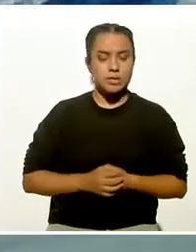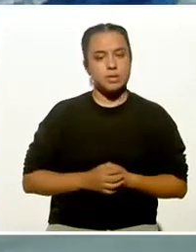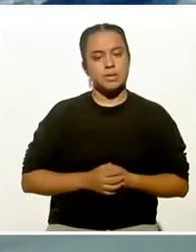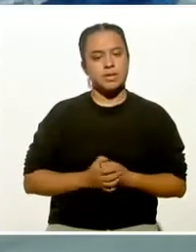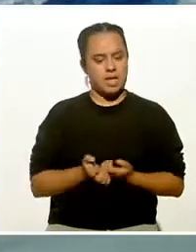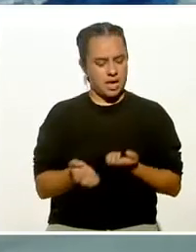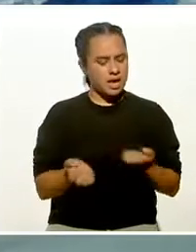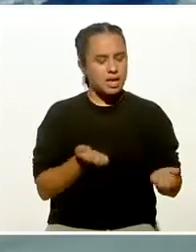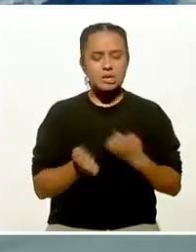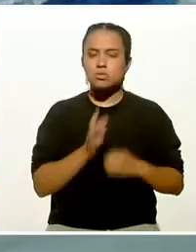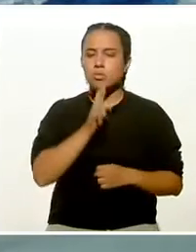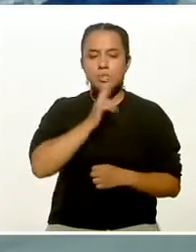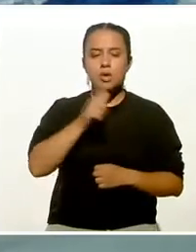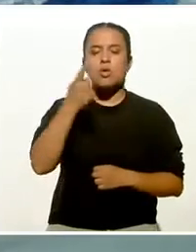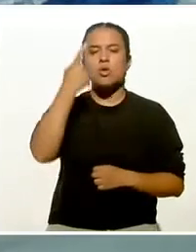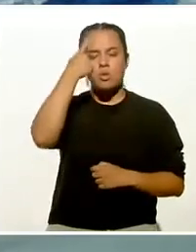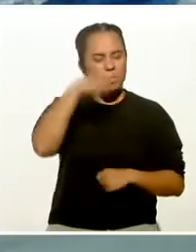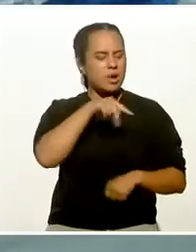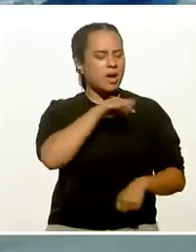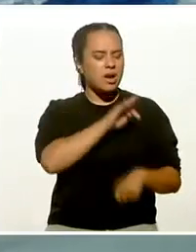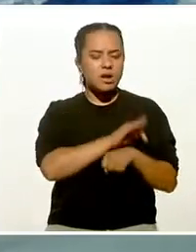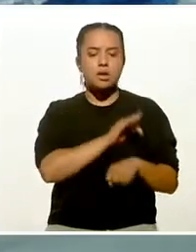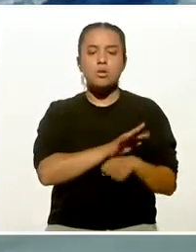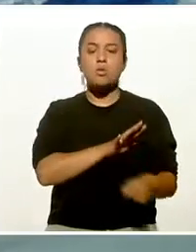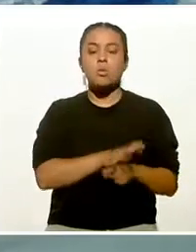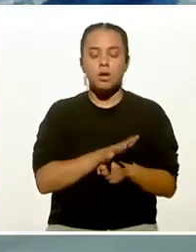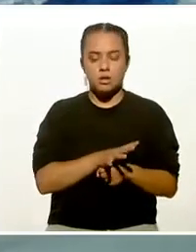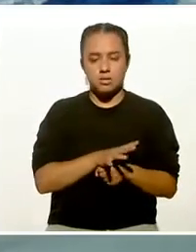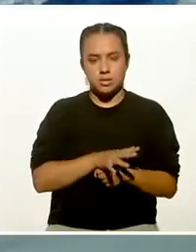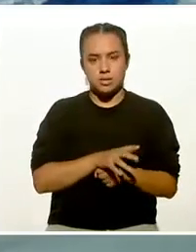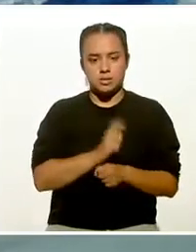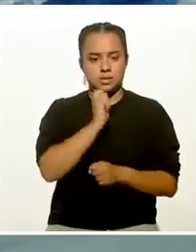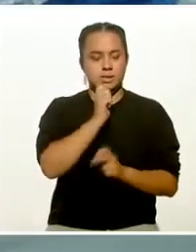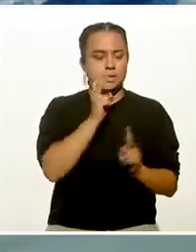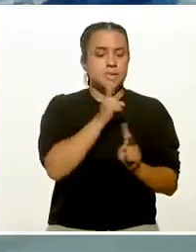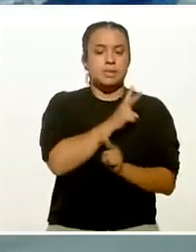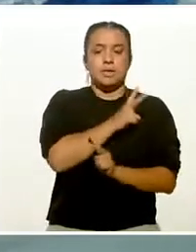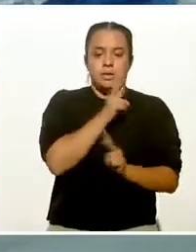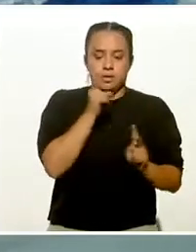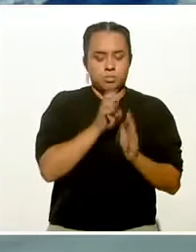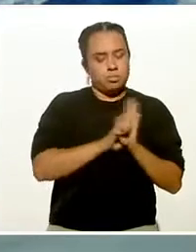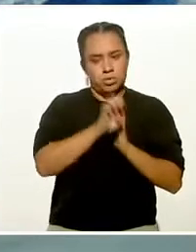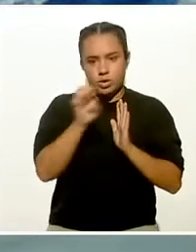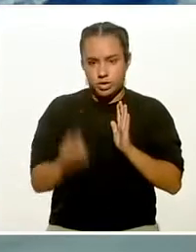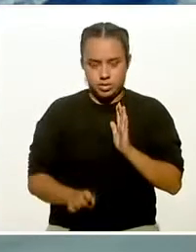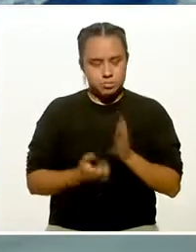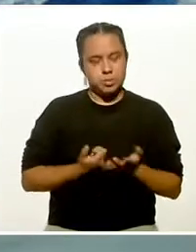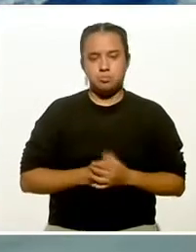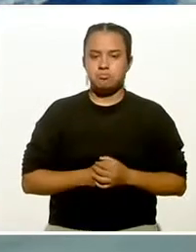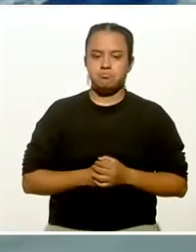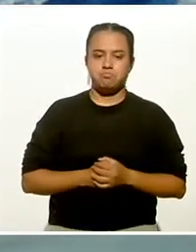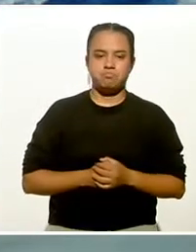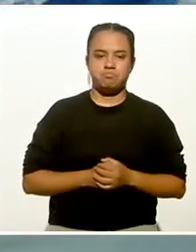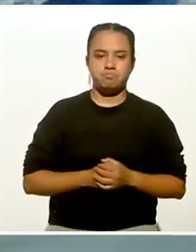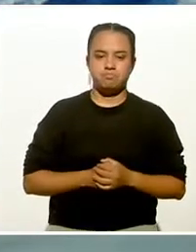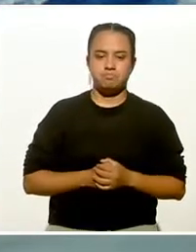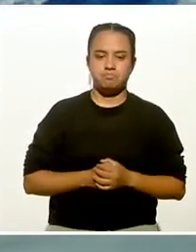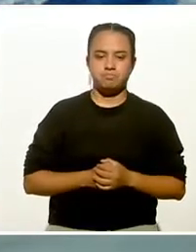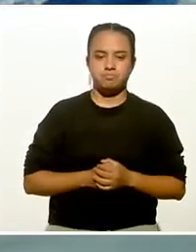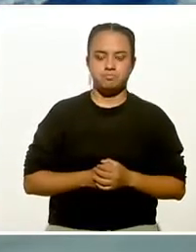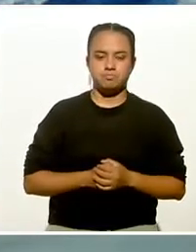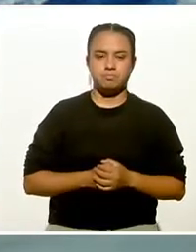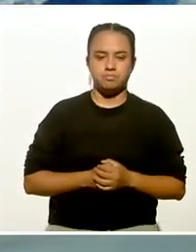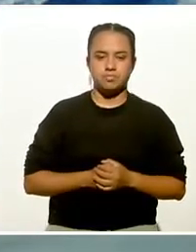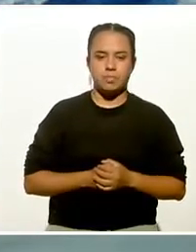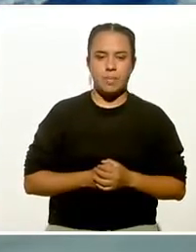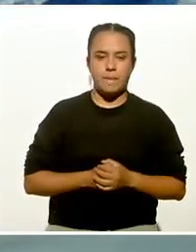ejercicios ideales para favorecerla son aquellos que impliquen la respiración, es decir, que se practiquen